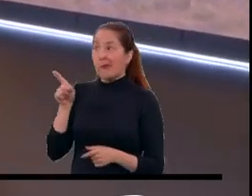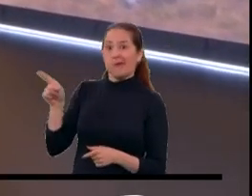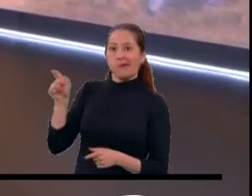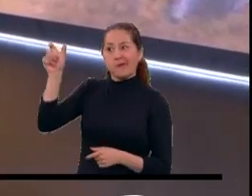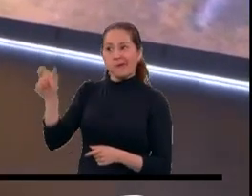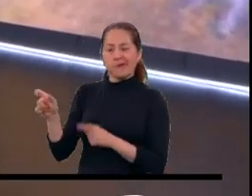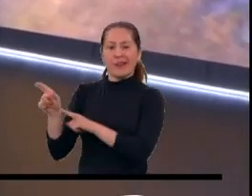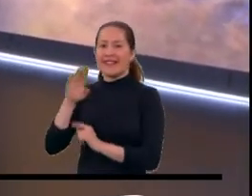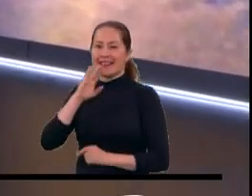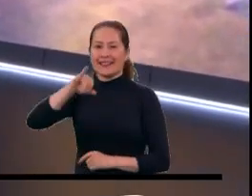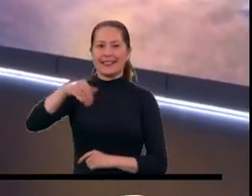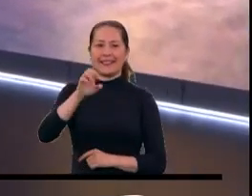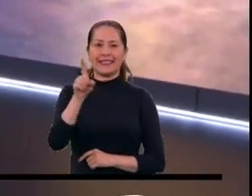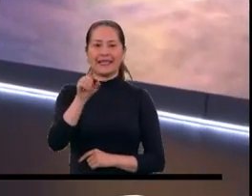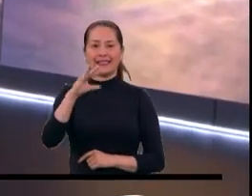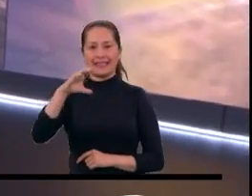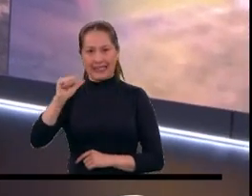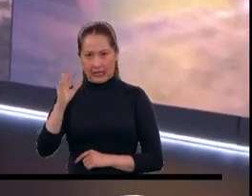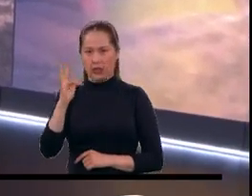incendio. ¿Qué dicen las autoridades?